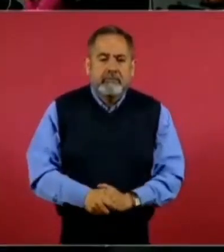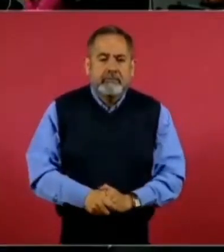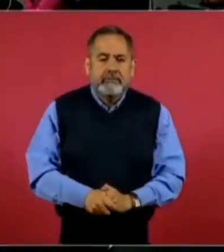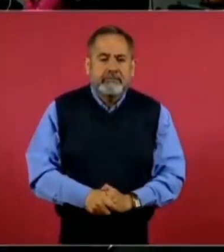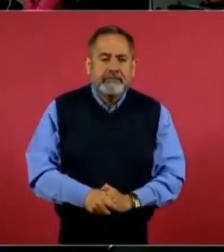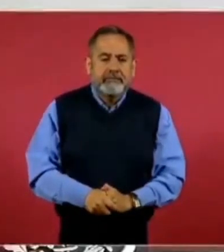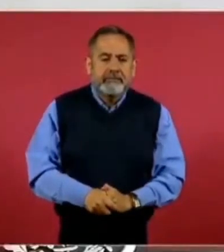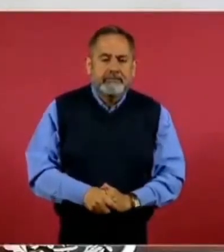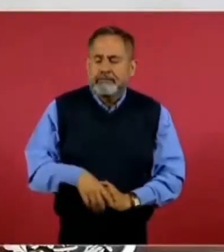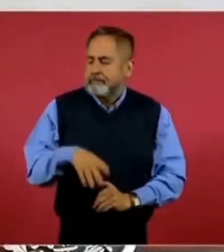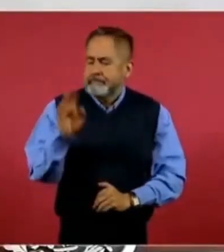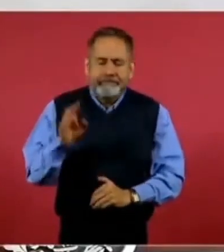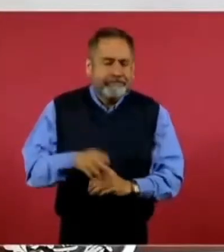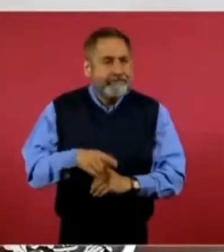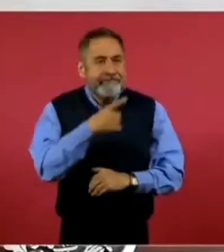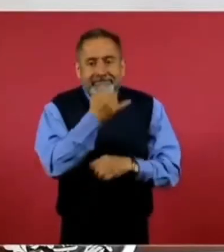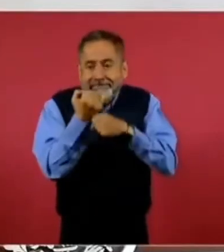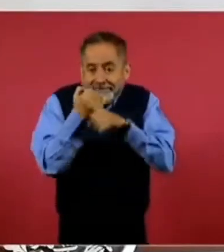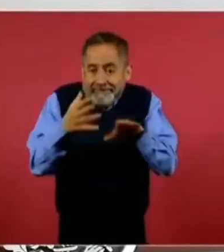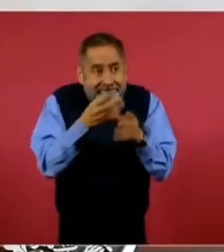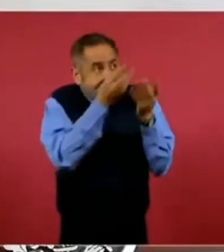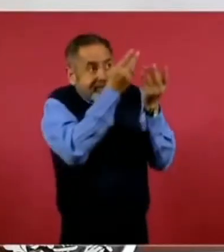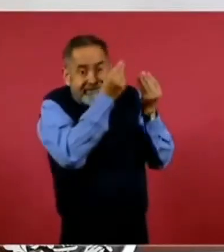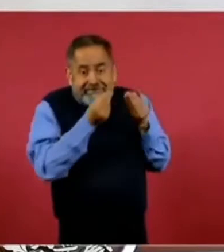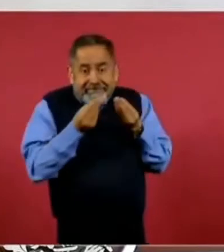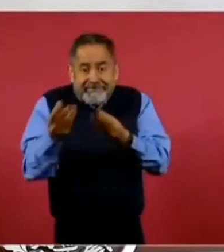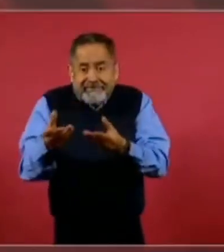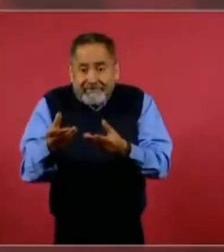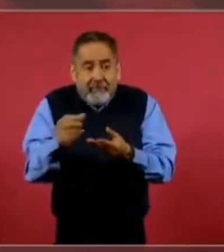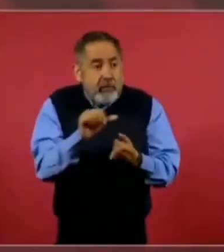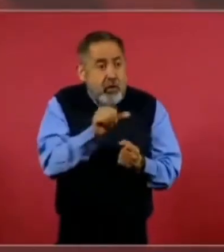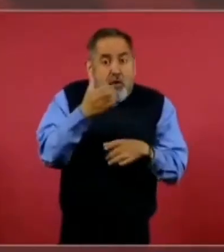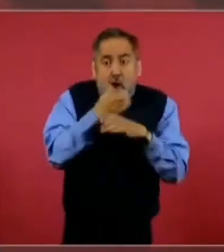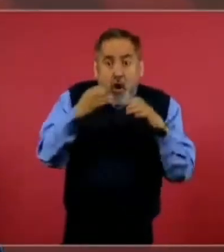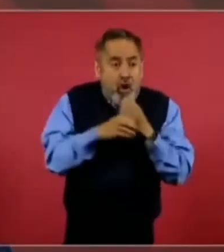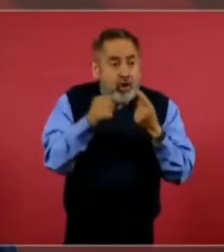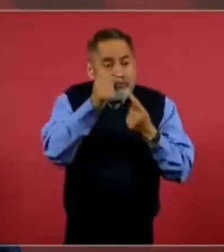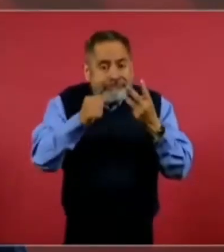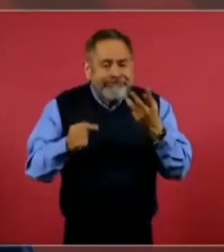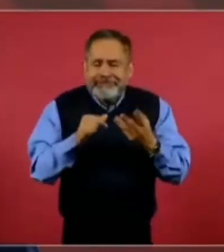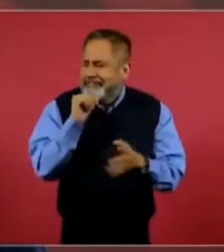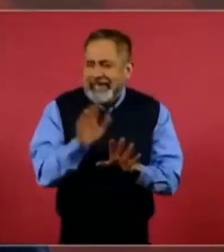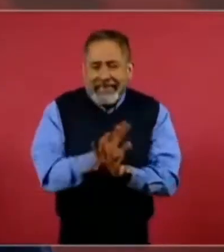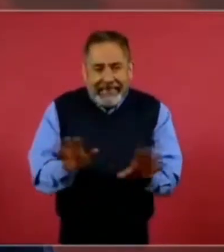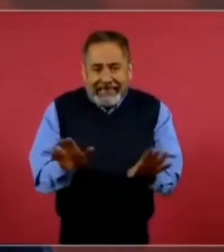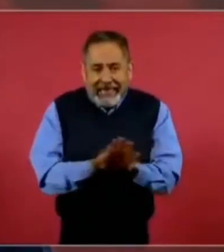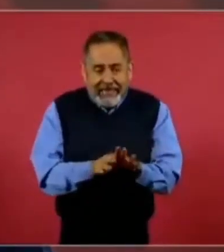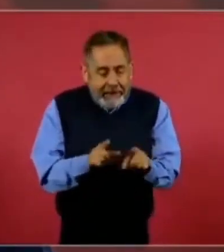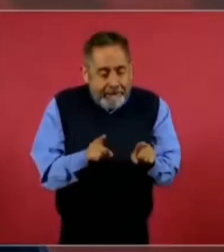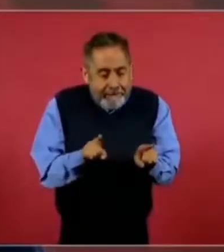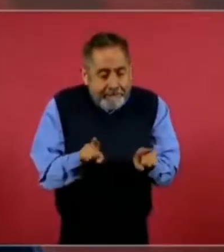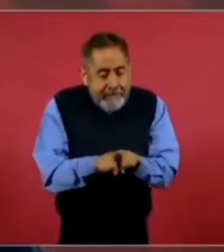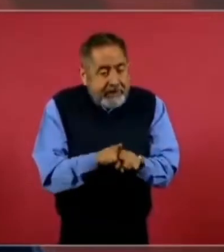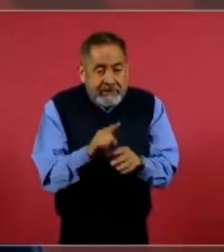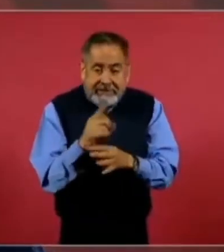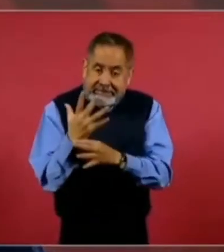Pero esta información es la que le di, Lila. No tenemos otra. Esto, salió